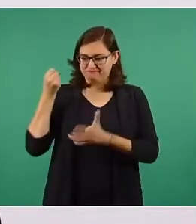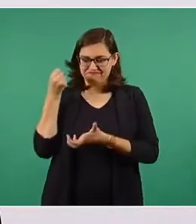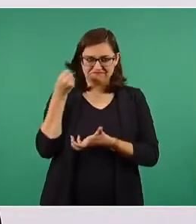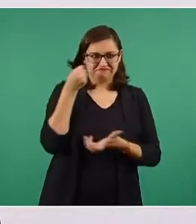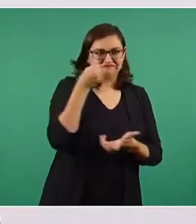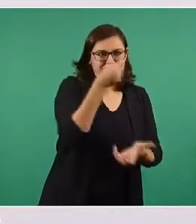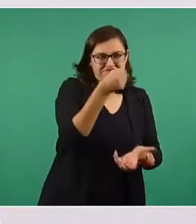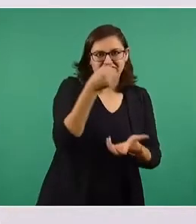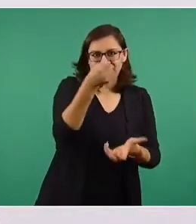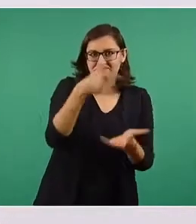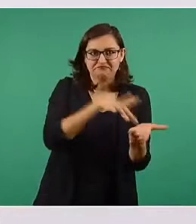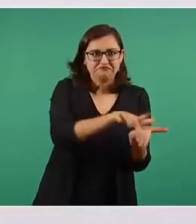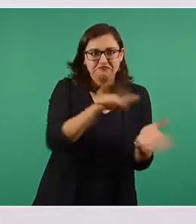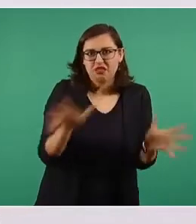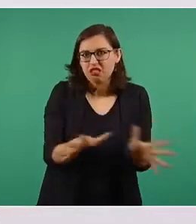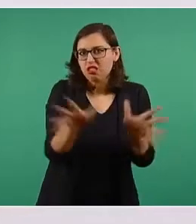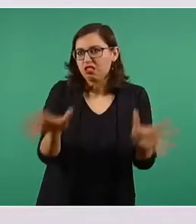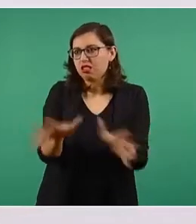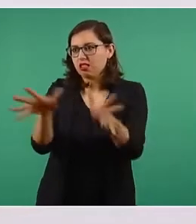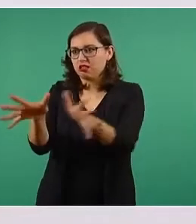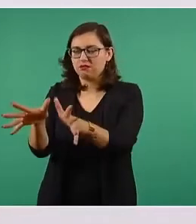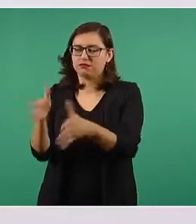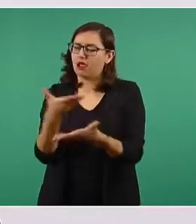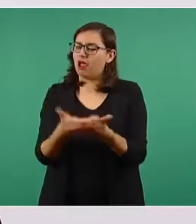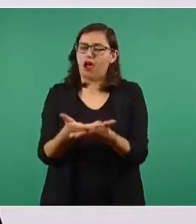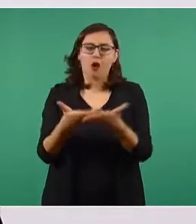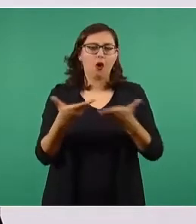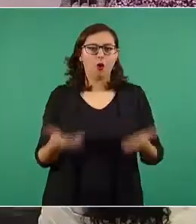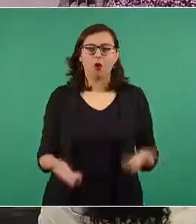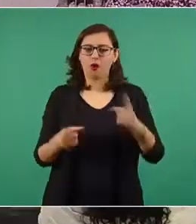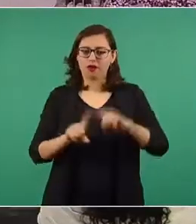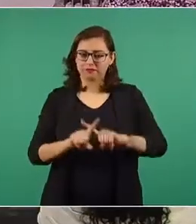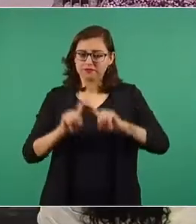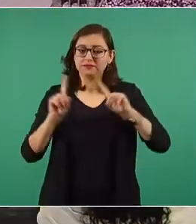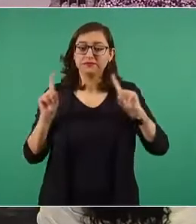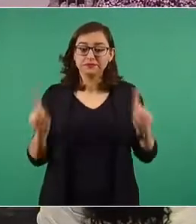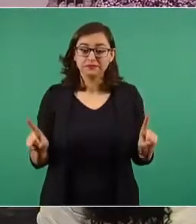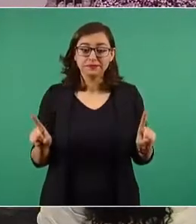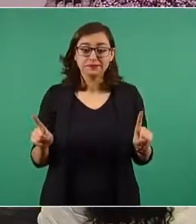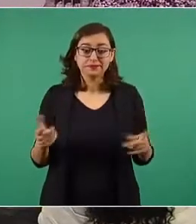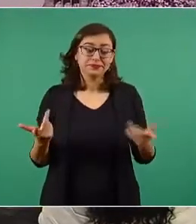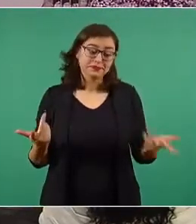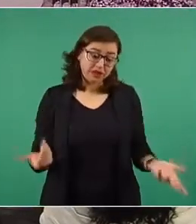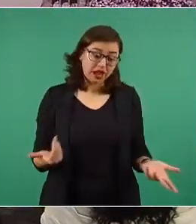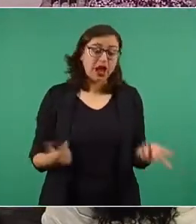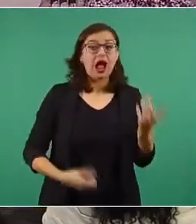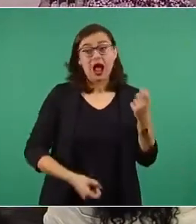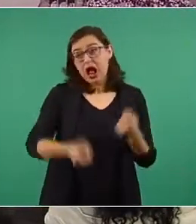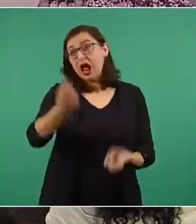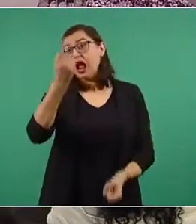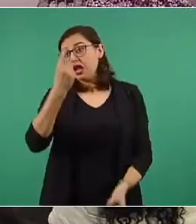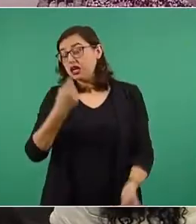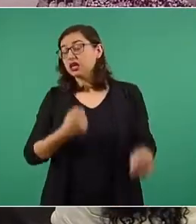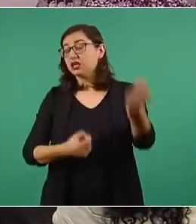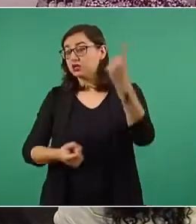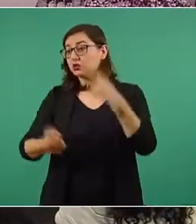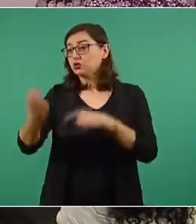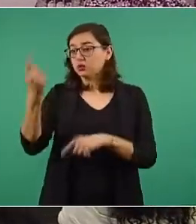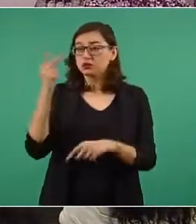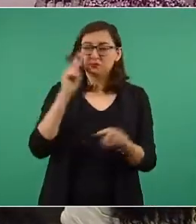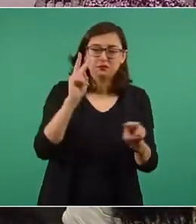no dejó de haber la vergonzosa compra de voto con dinero,